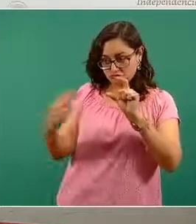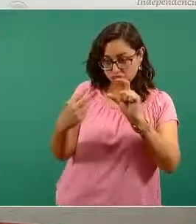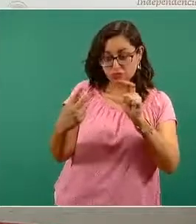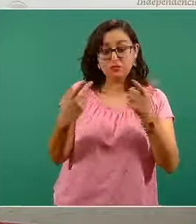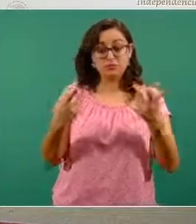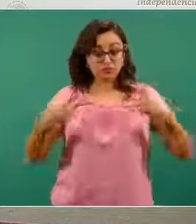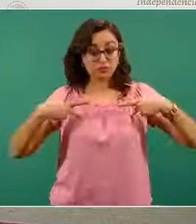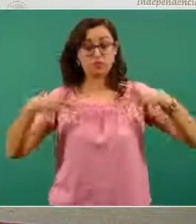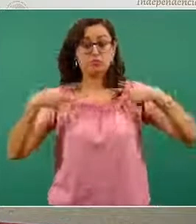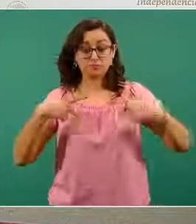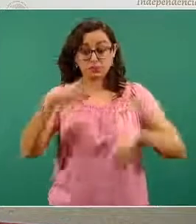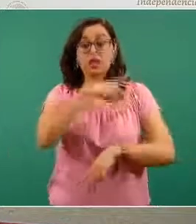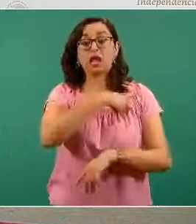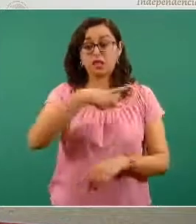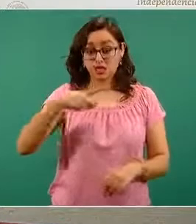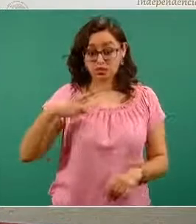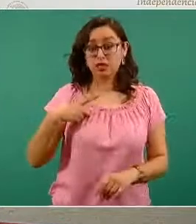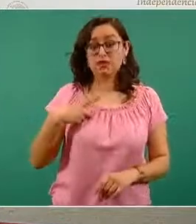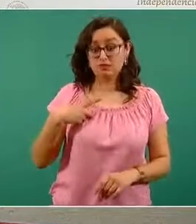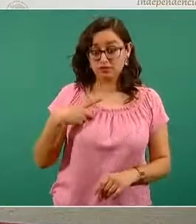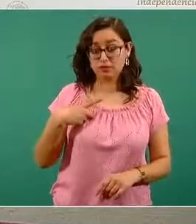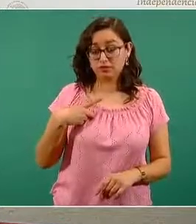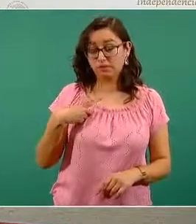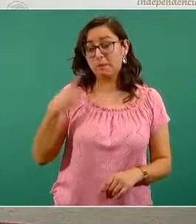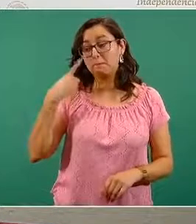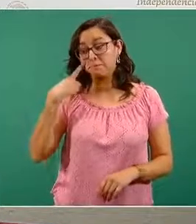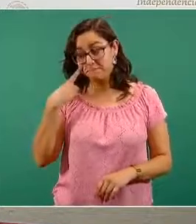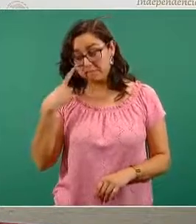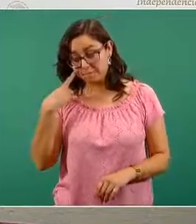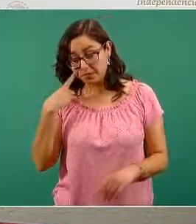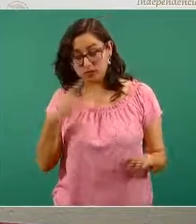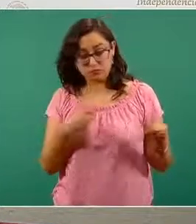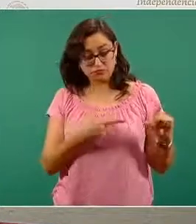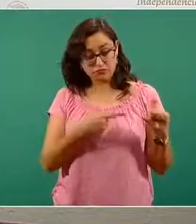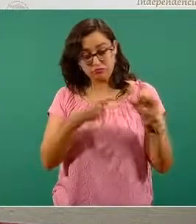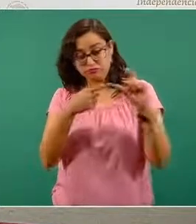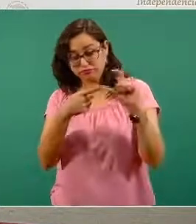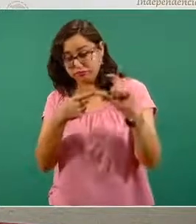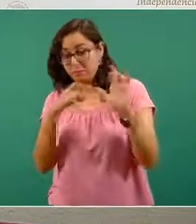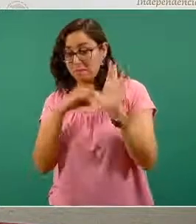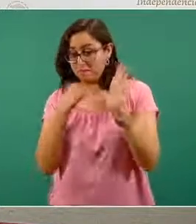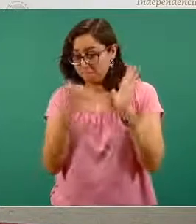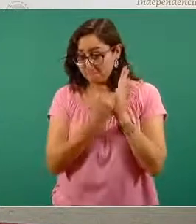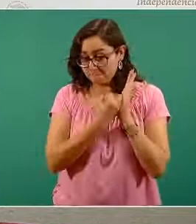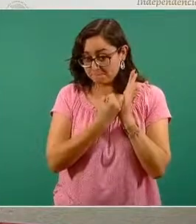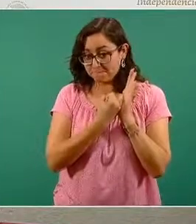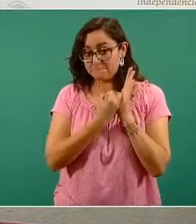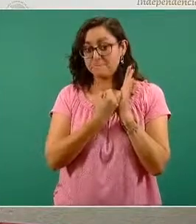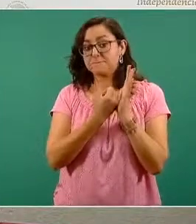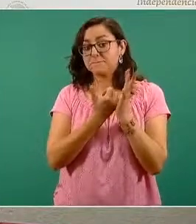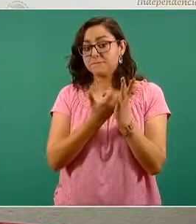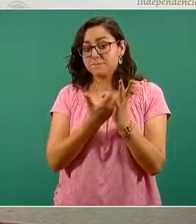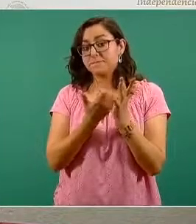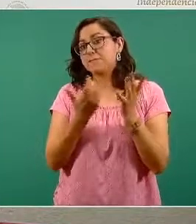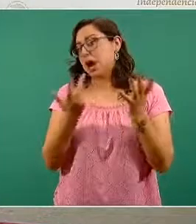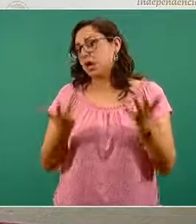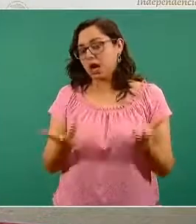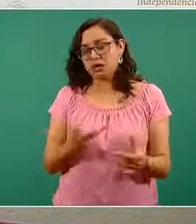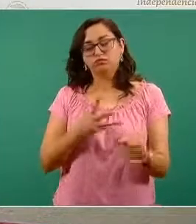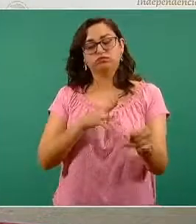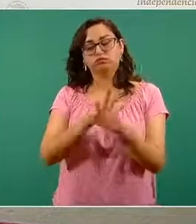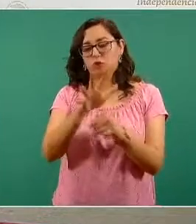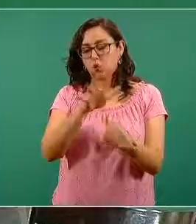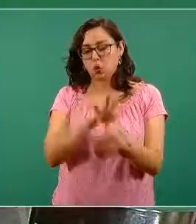vacunadora decirle a quien está recibiendo la vacuna, está usted recibiendo una dosis de